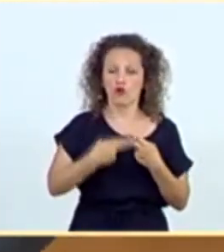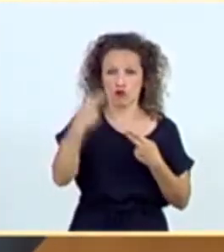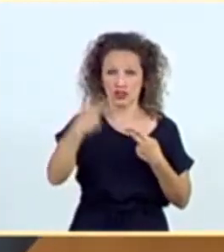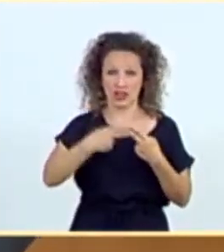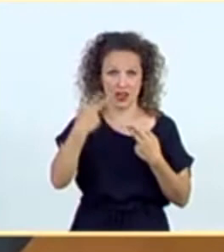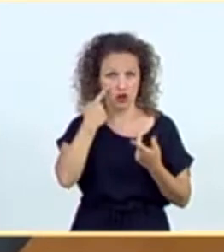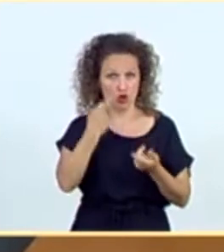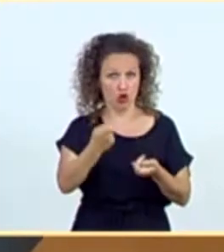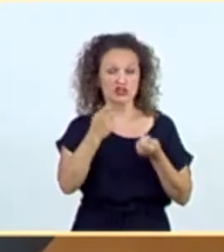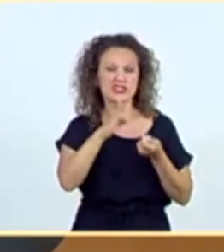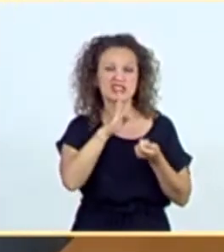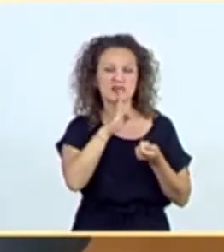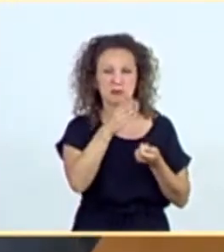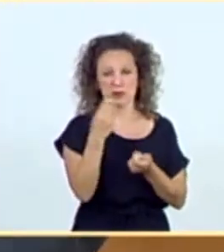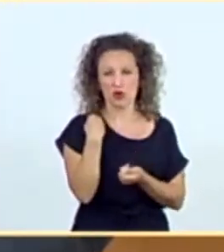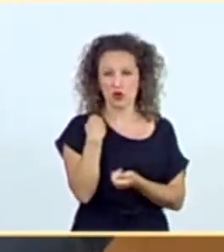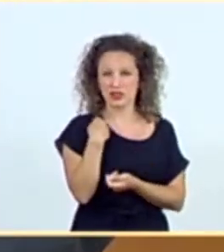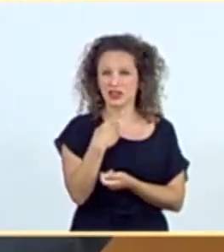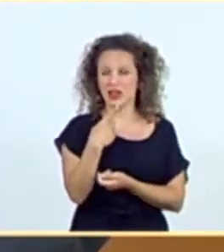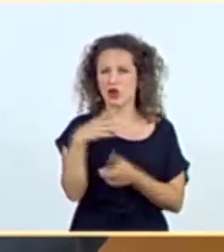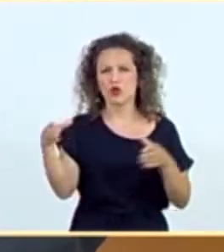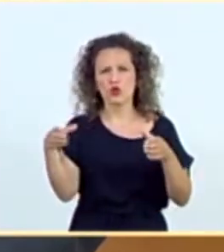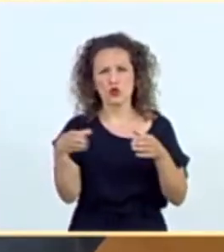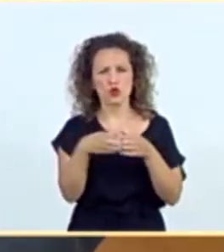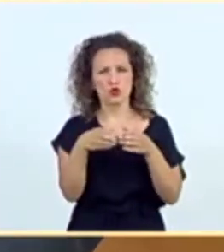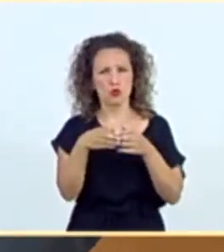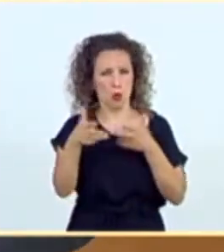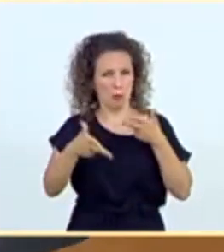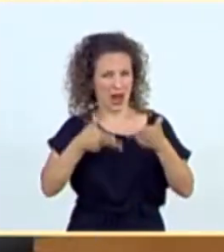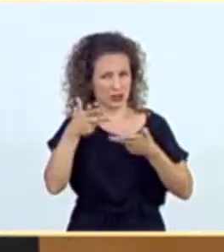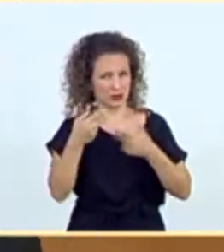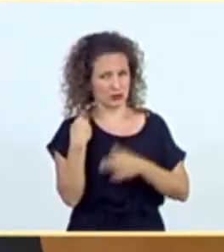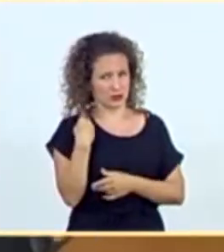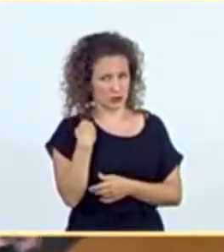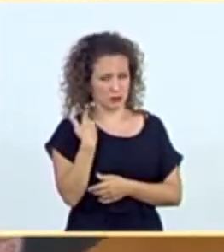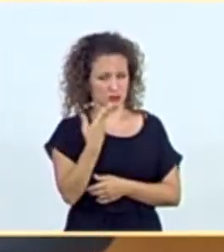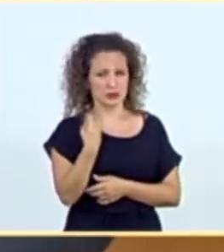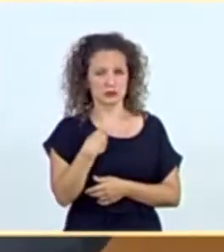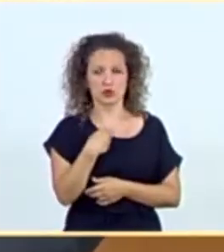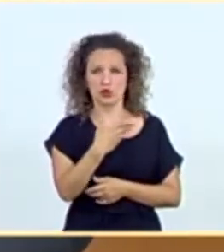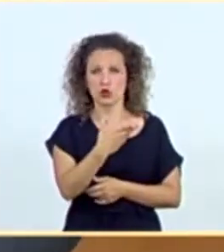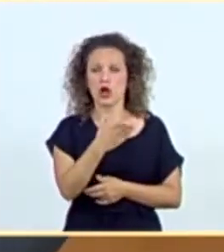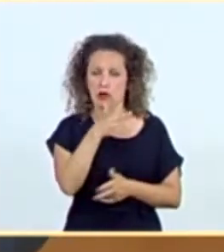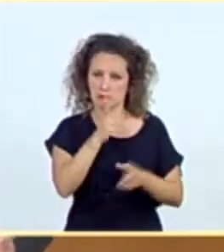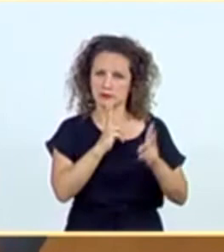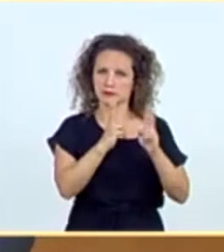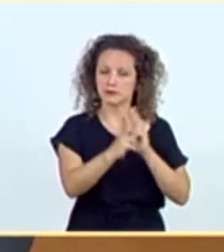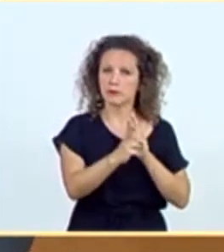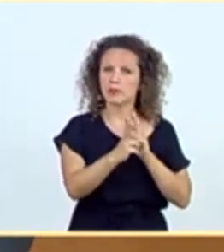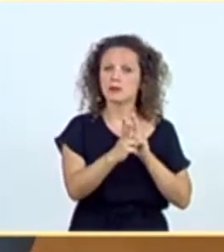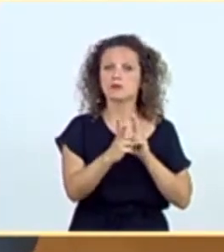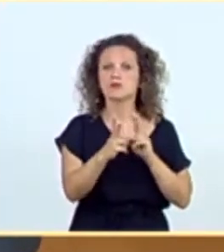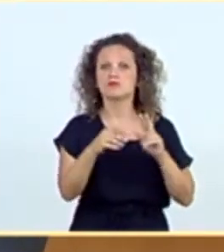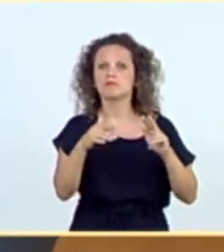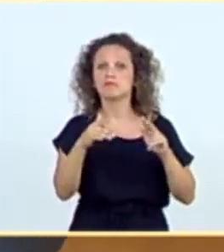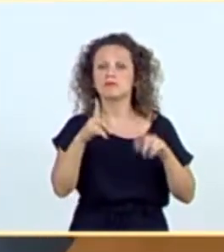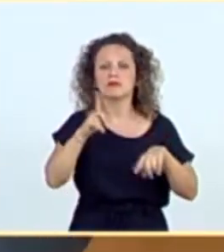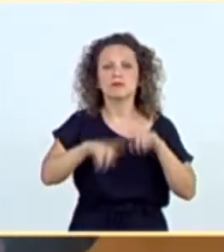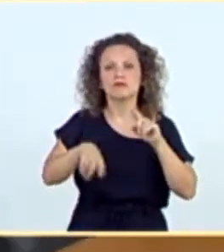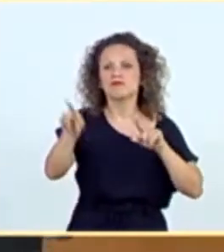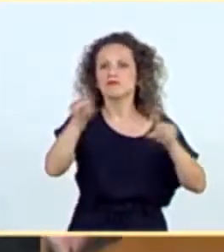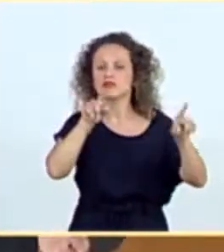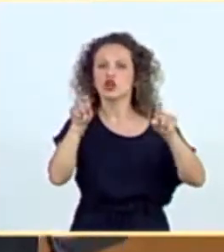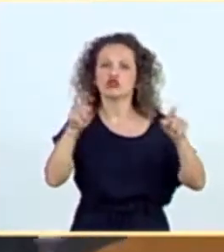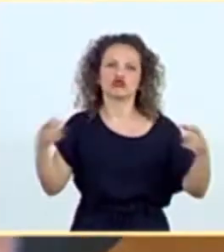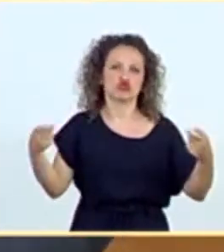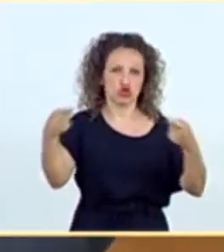respuesta a una pregunta del Grupo Vasco. Aquí nos hemos movido en concordancia con las decisiones de nuestros socios,